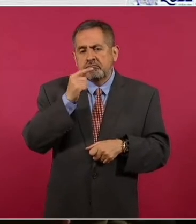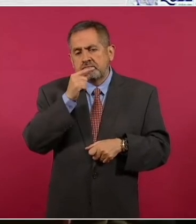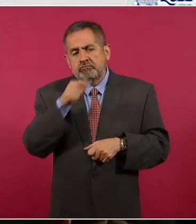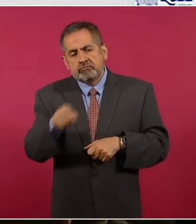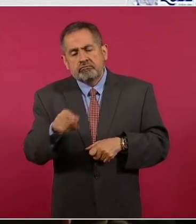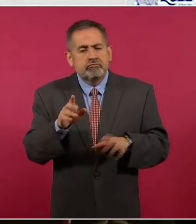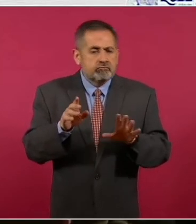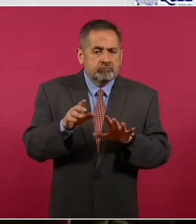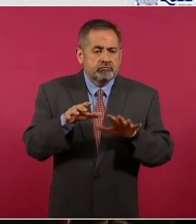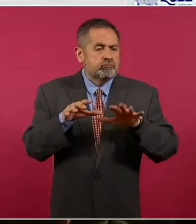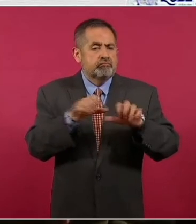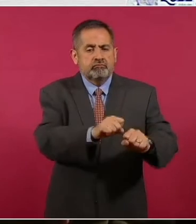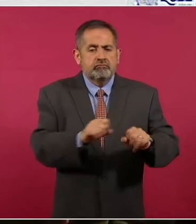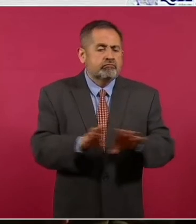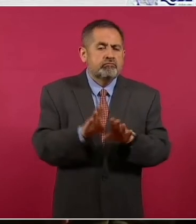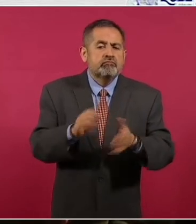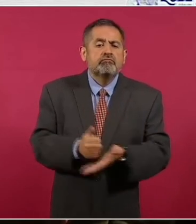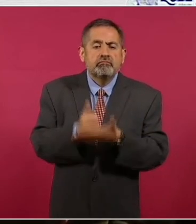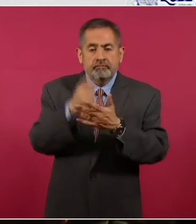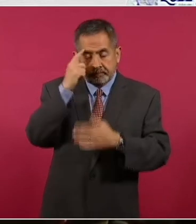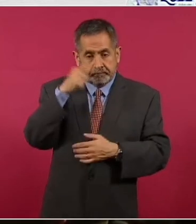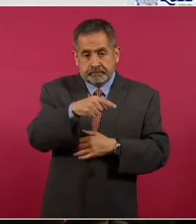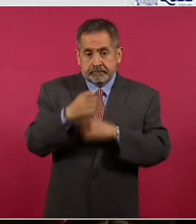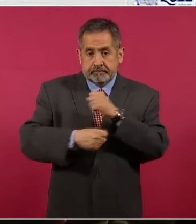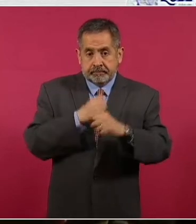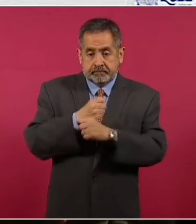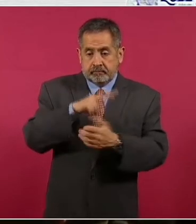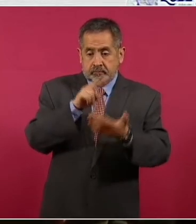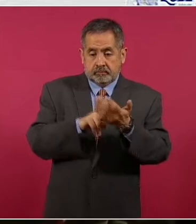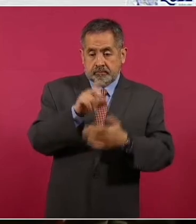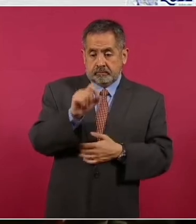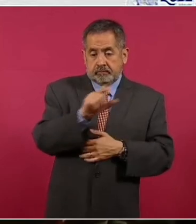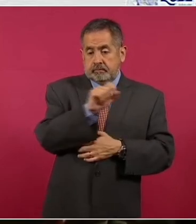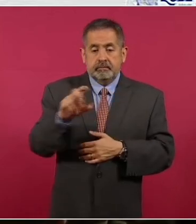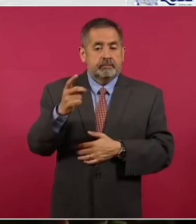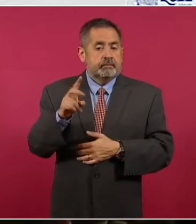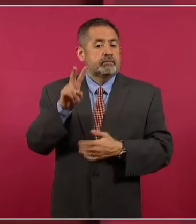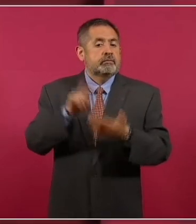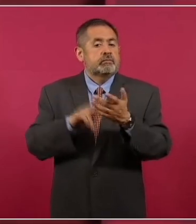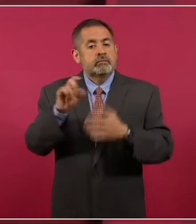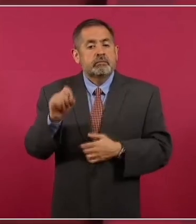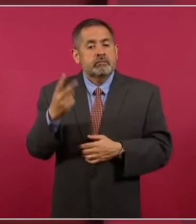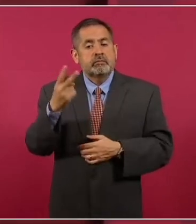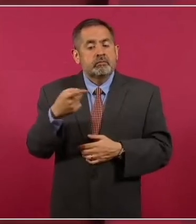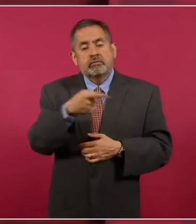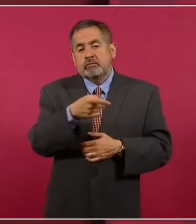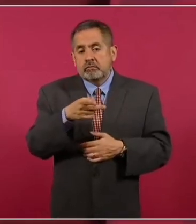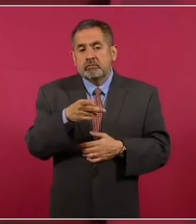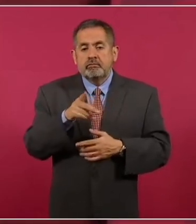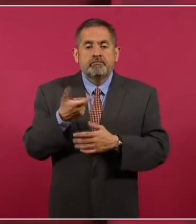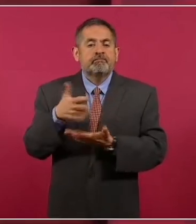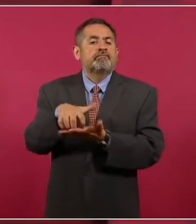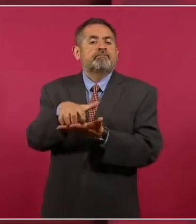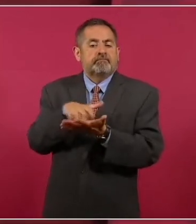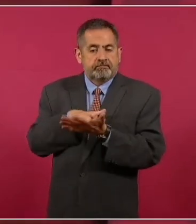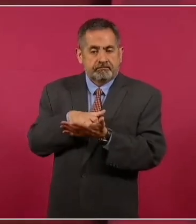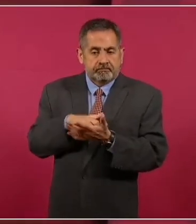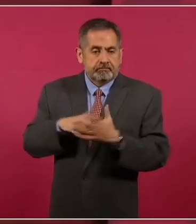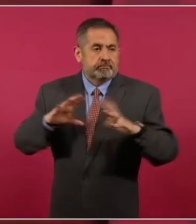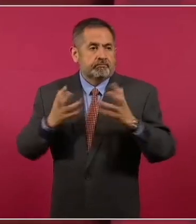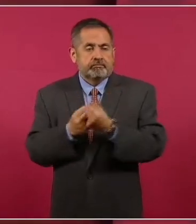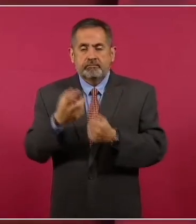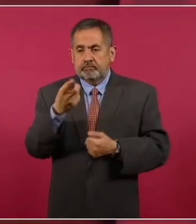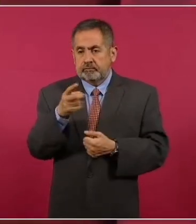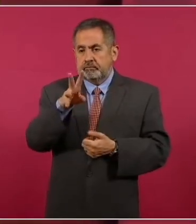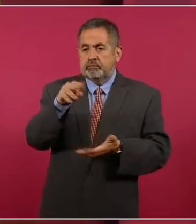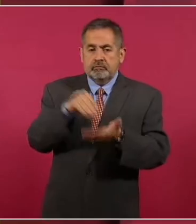ayudado a que del 2020 a diciembre de 2022 se lleve un ahorro de 39